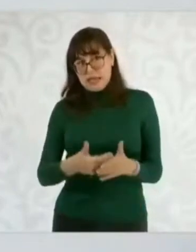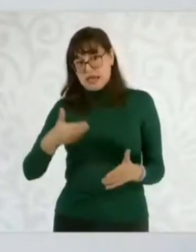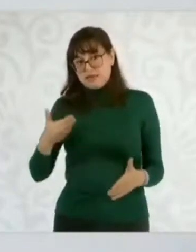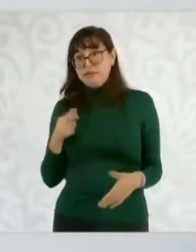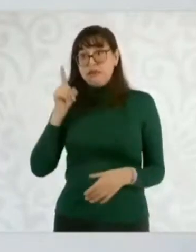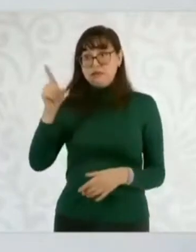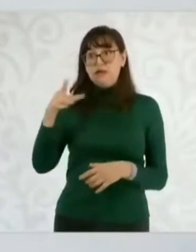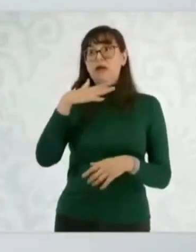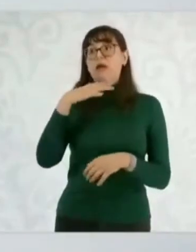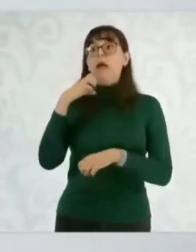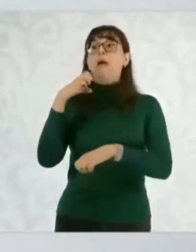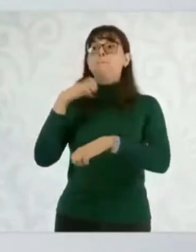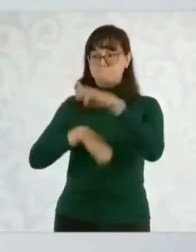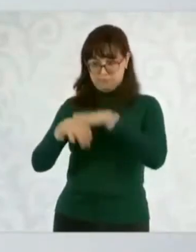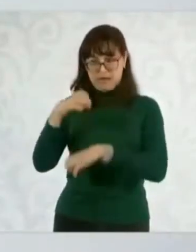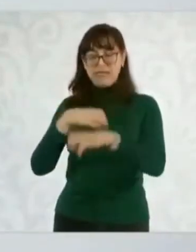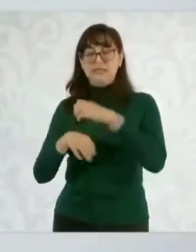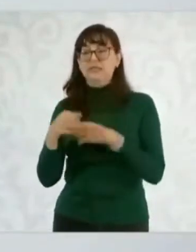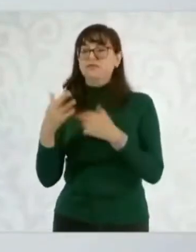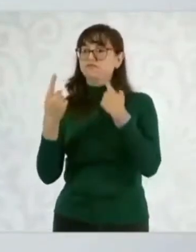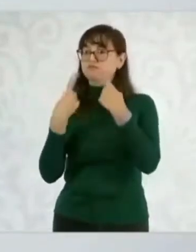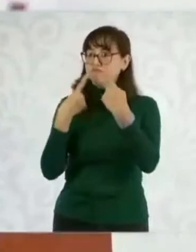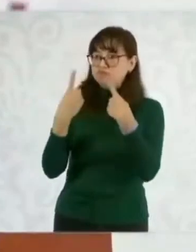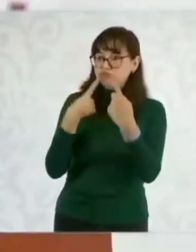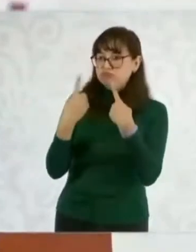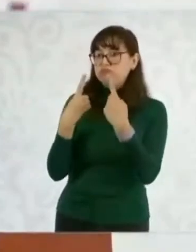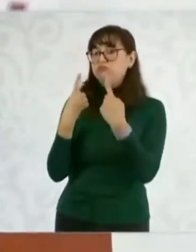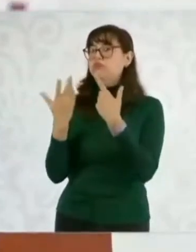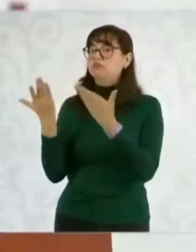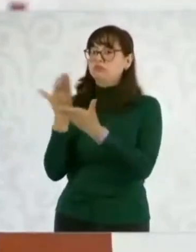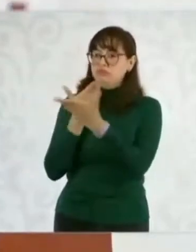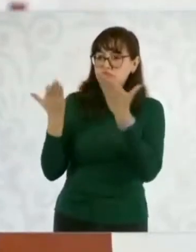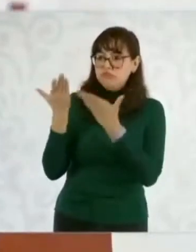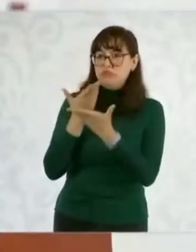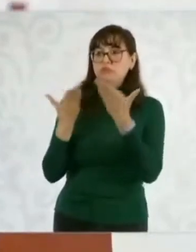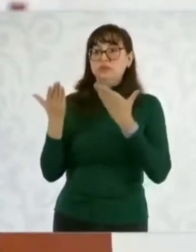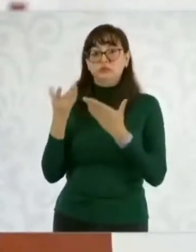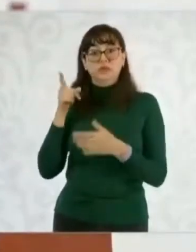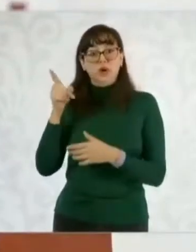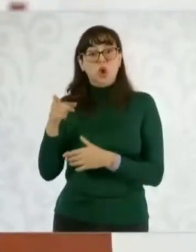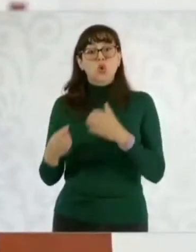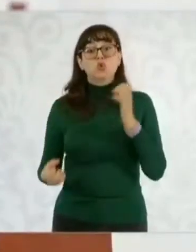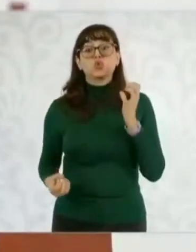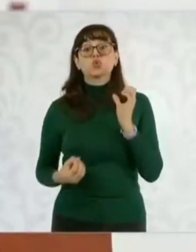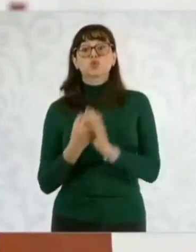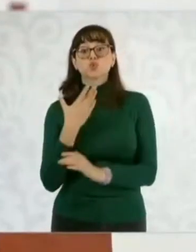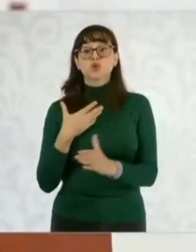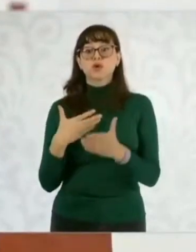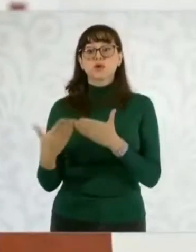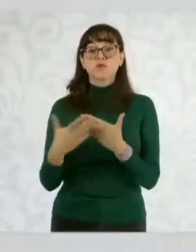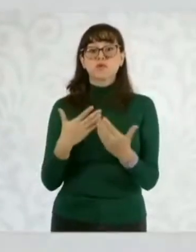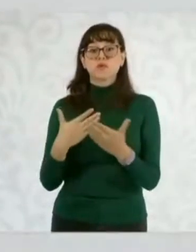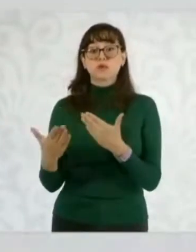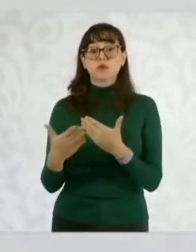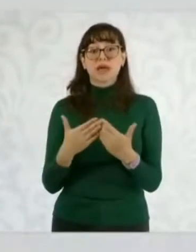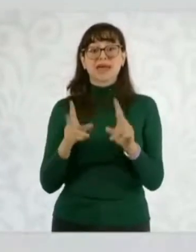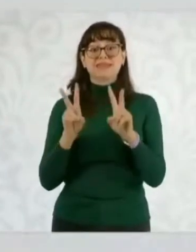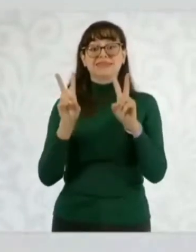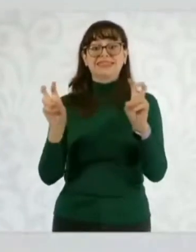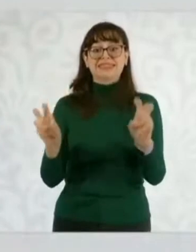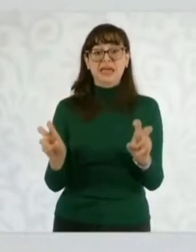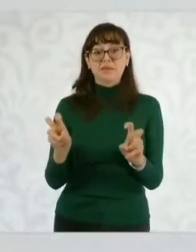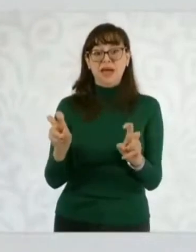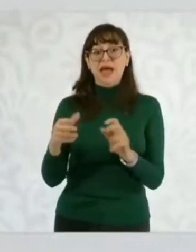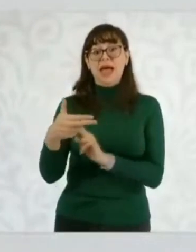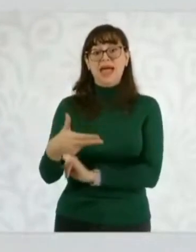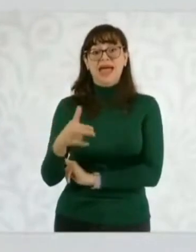está desarrollando este proyecto innovador muy importante de la planta de hidrógeno verde,